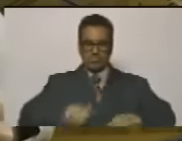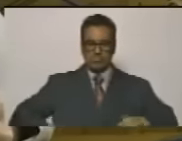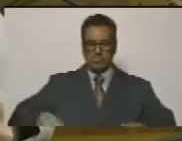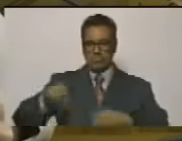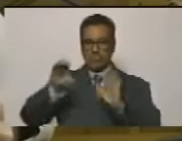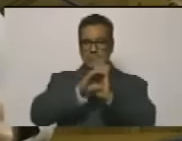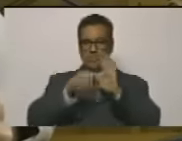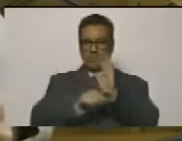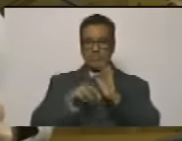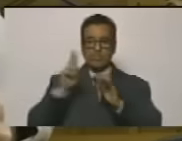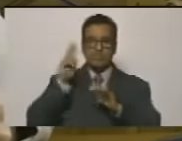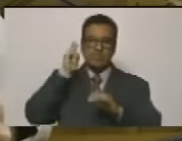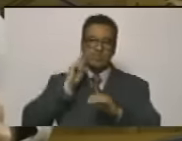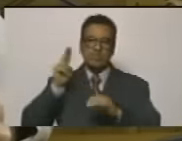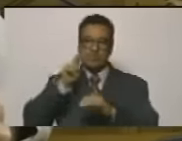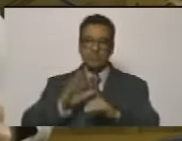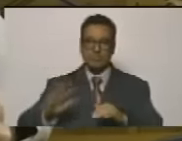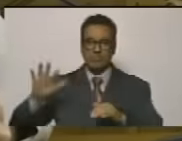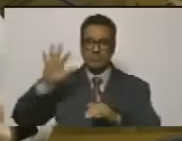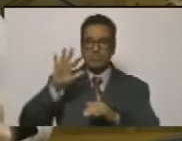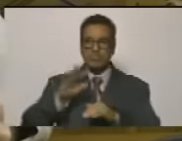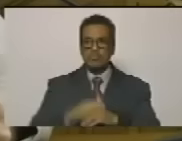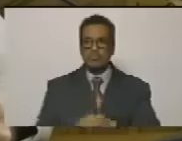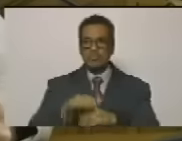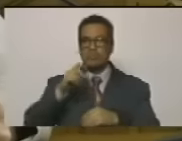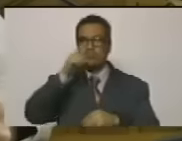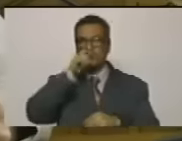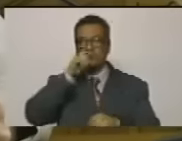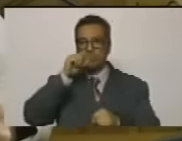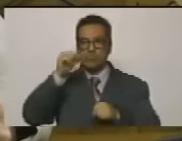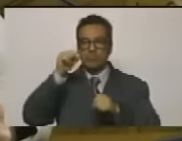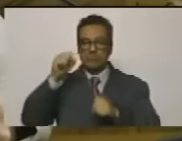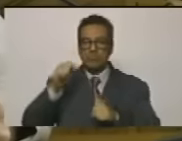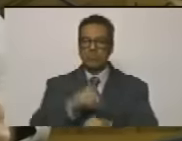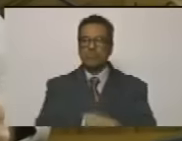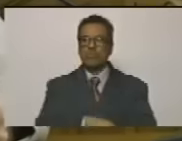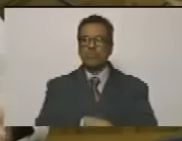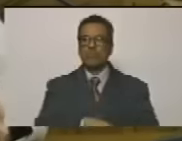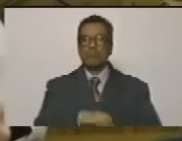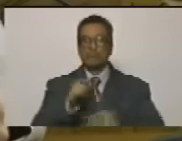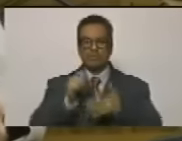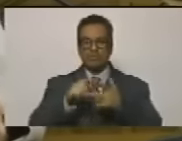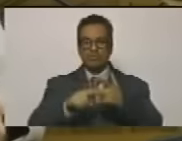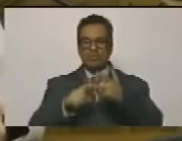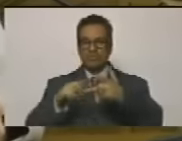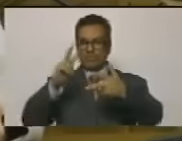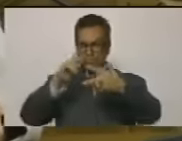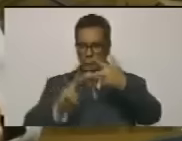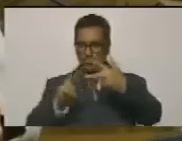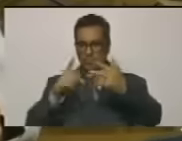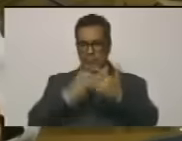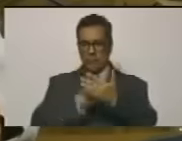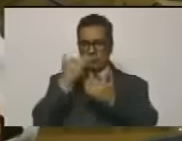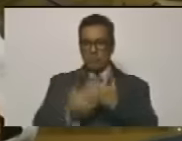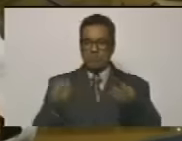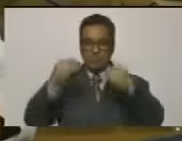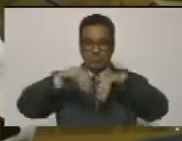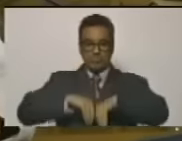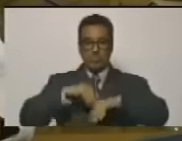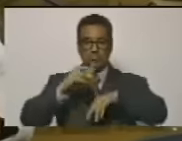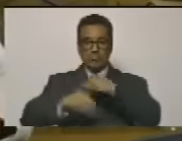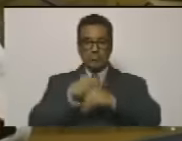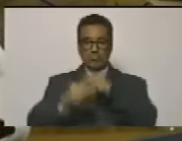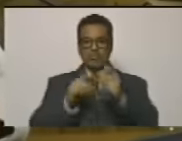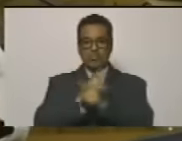constitucional de la República Bolivariana de Venezuela Nicolás Maduro Moros. Punto número dos. Proyecto de acuerdo con